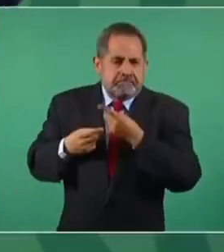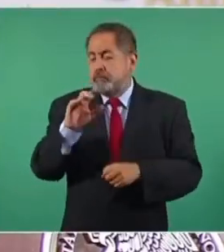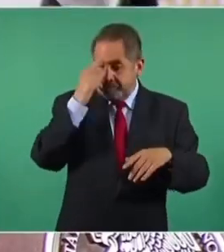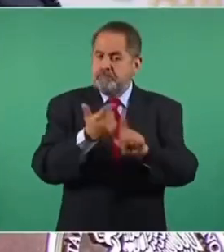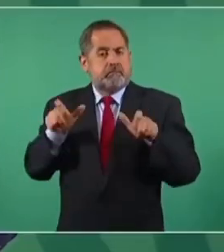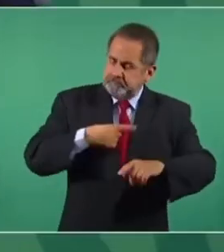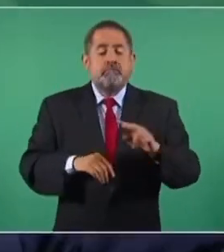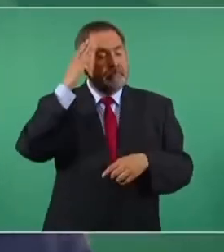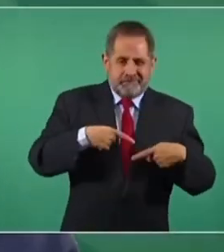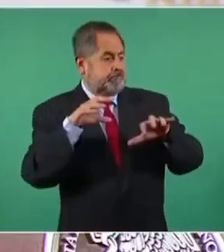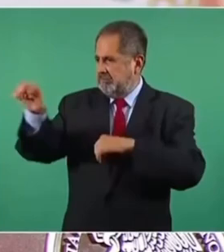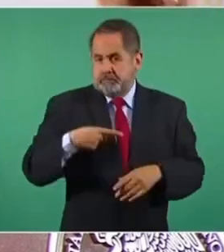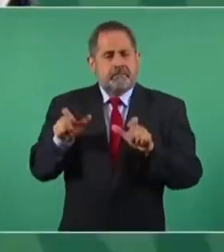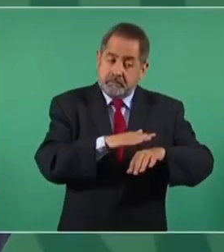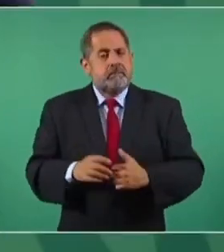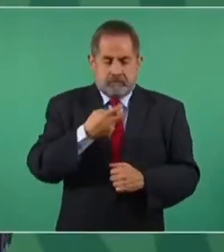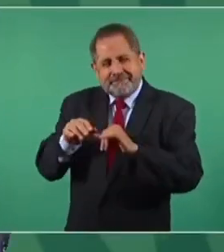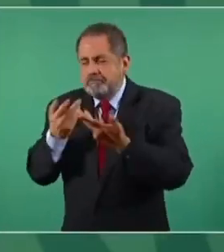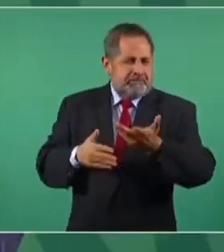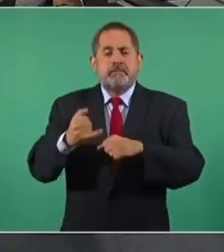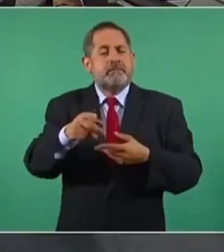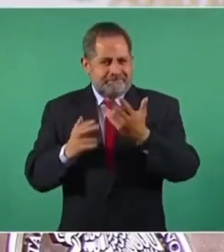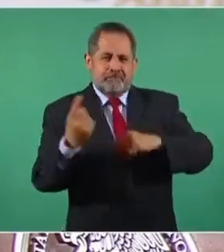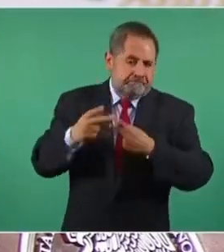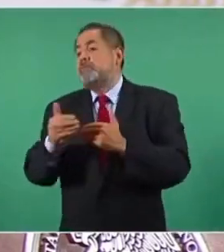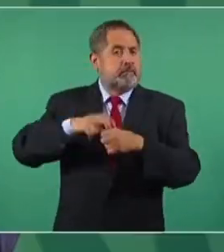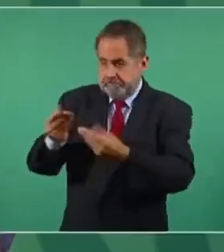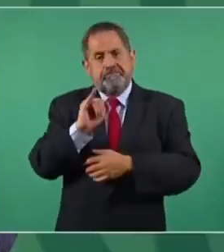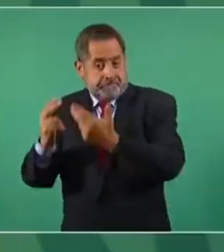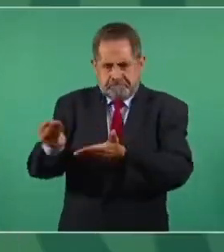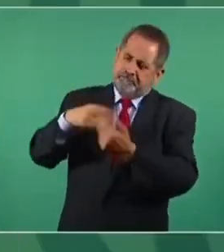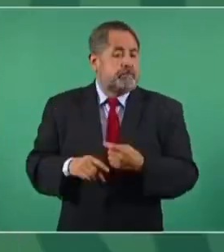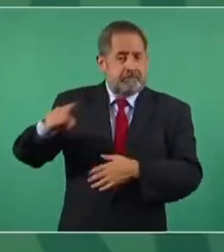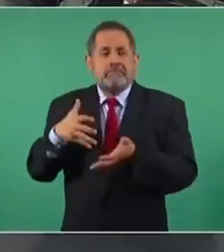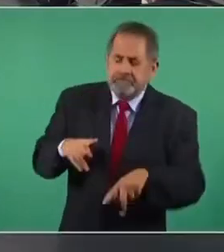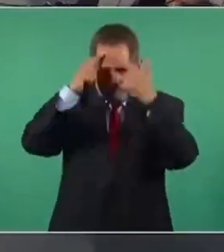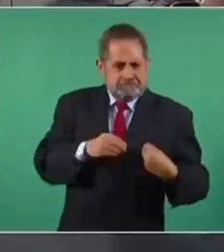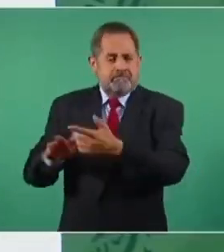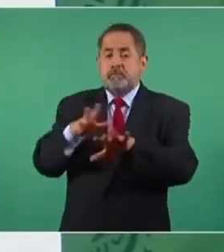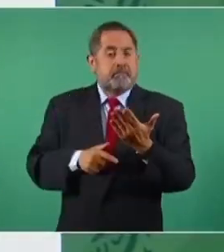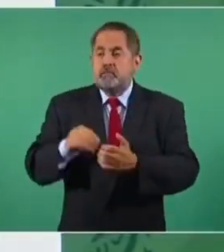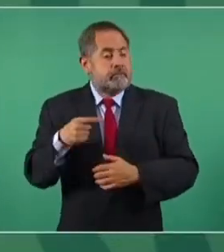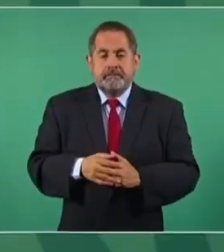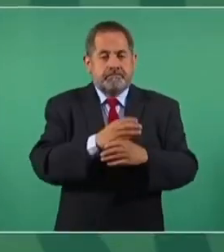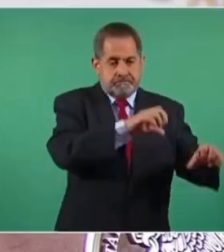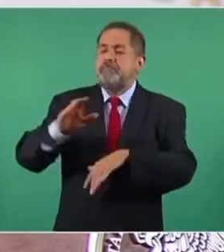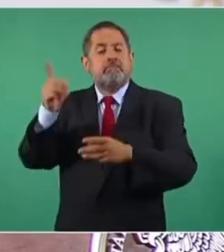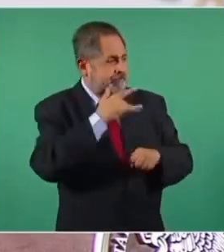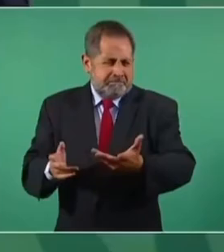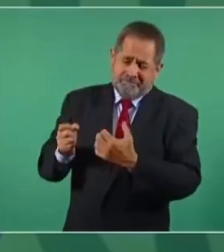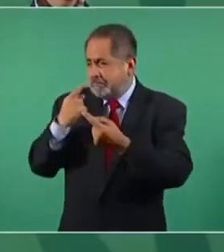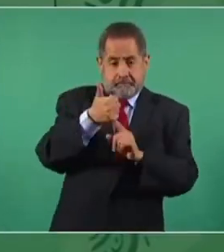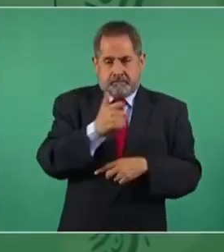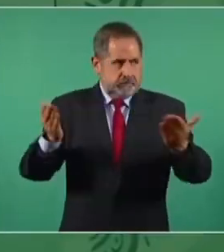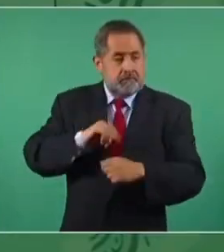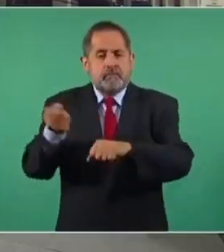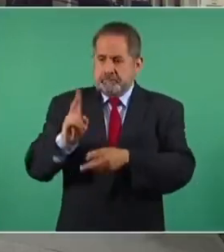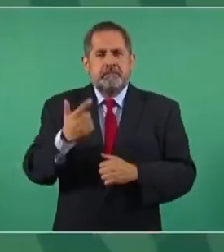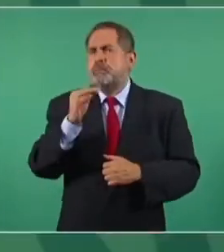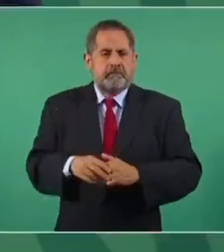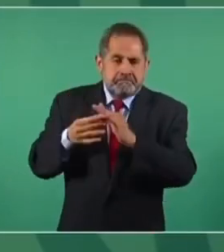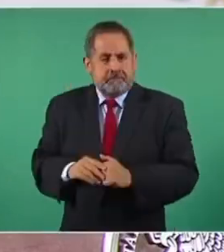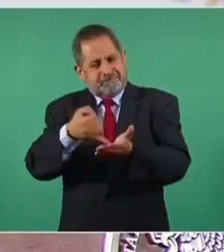nadie, no nos subordinamos a nadie, no obedecemos a ningún presidente de la República, ni